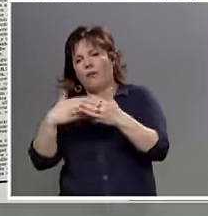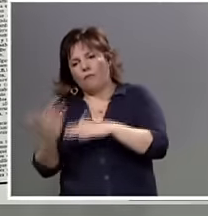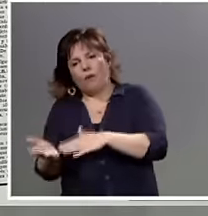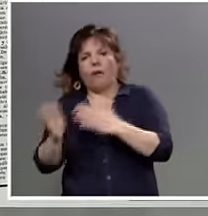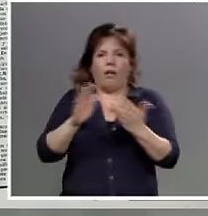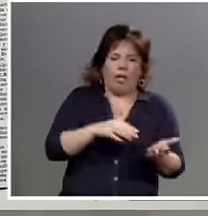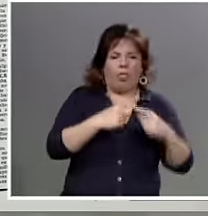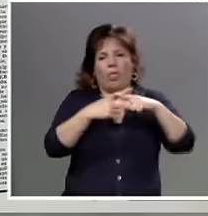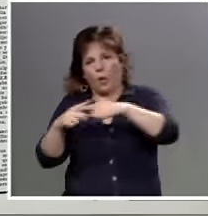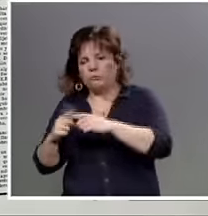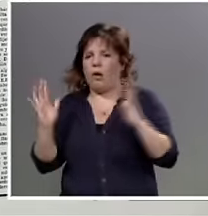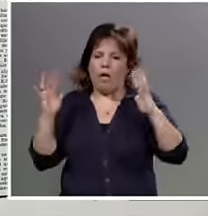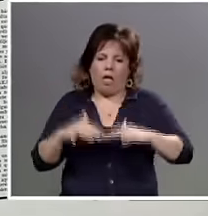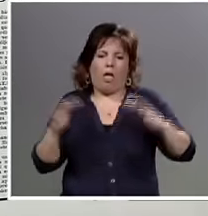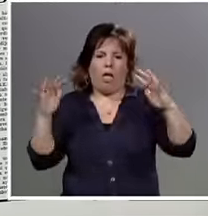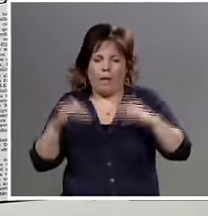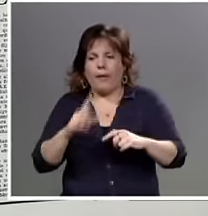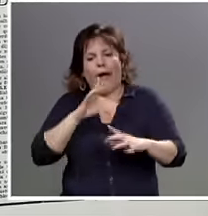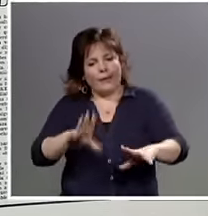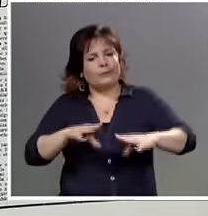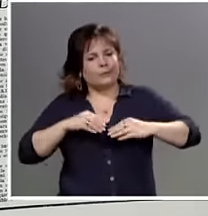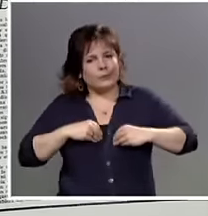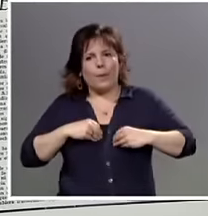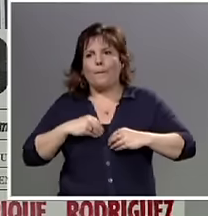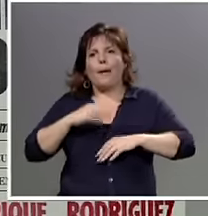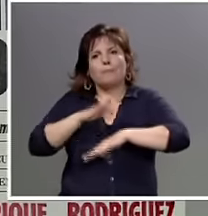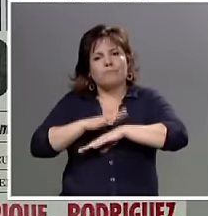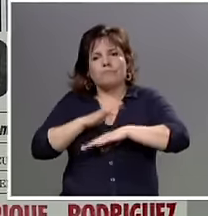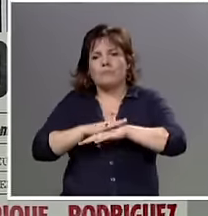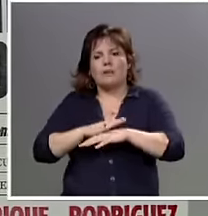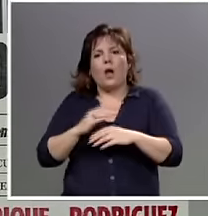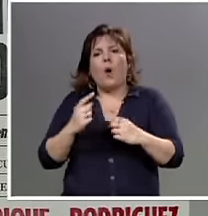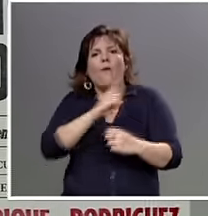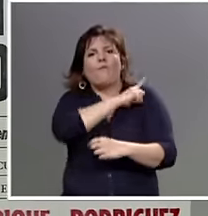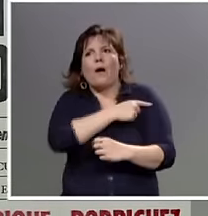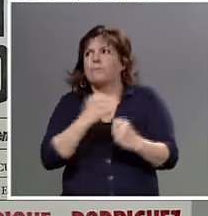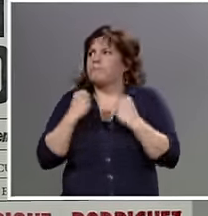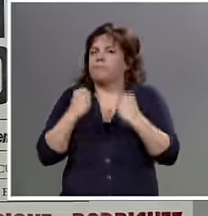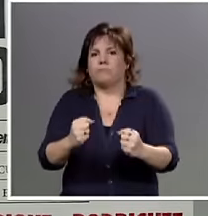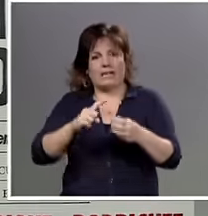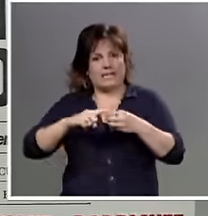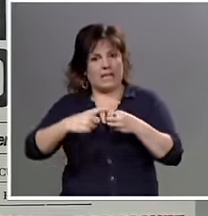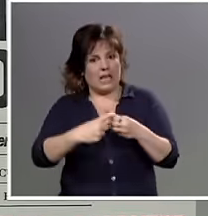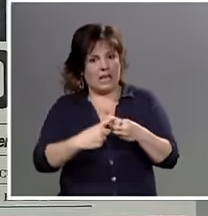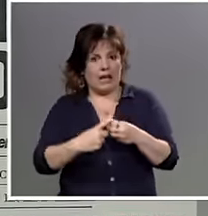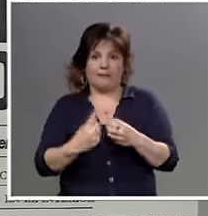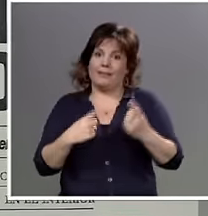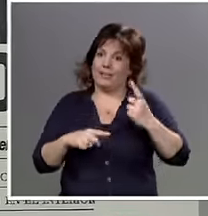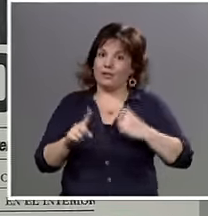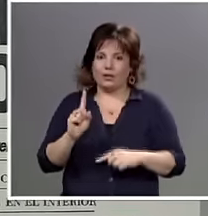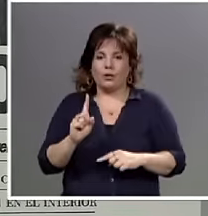de discusión y cabildeos, de asumir la necesidad de construir una poderosa organización sindical y, por lo tanto,